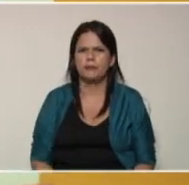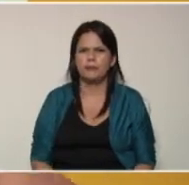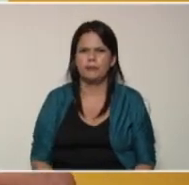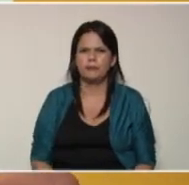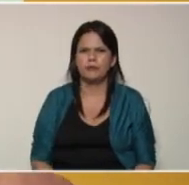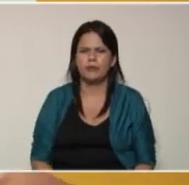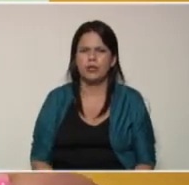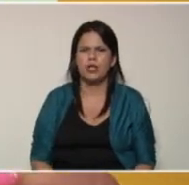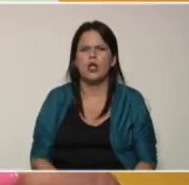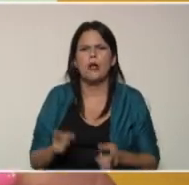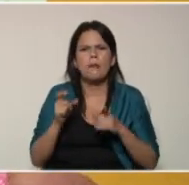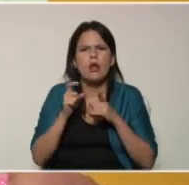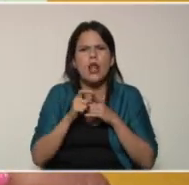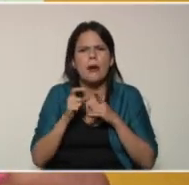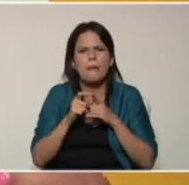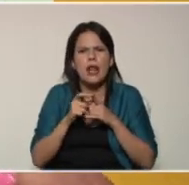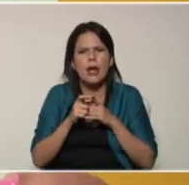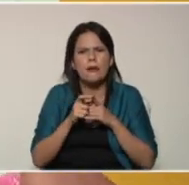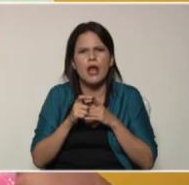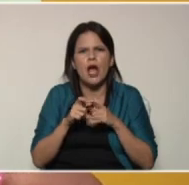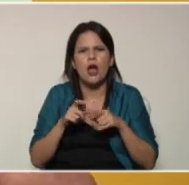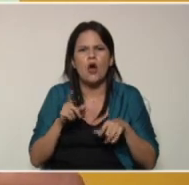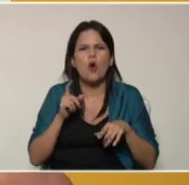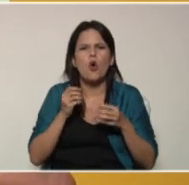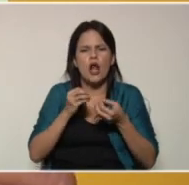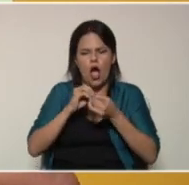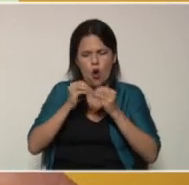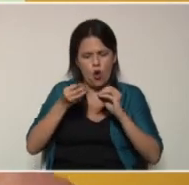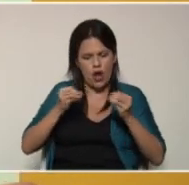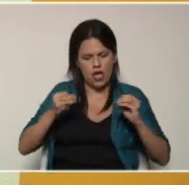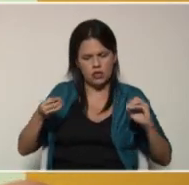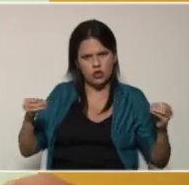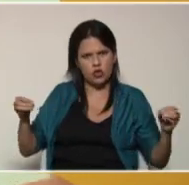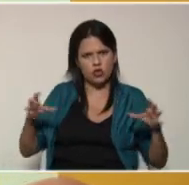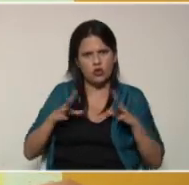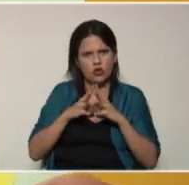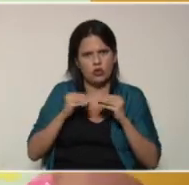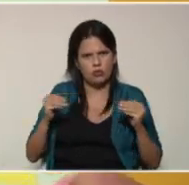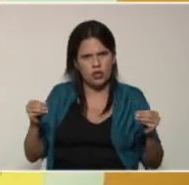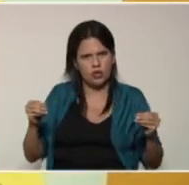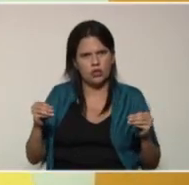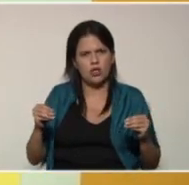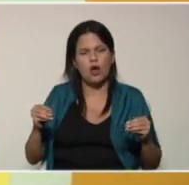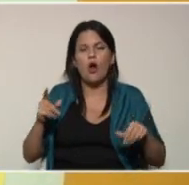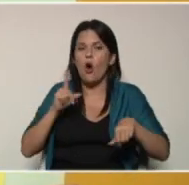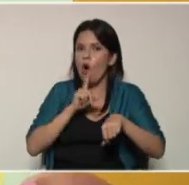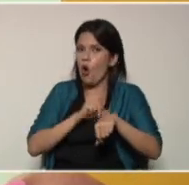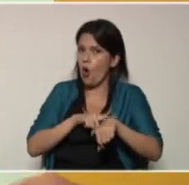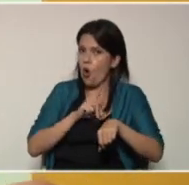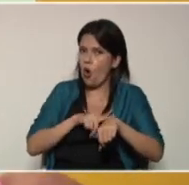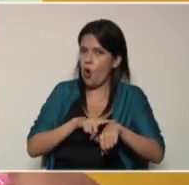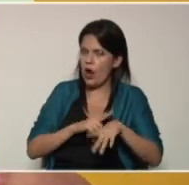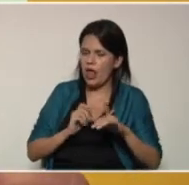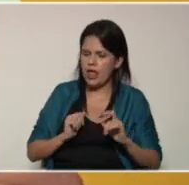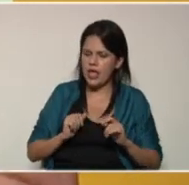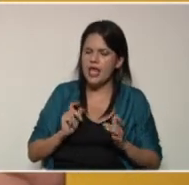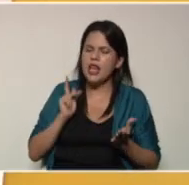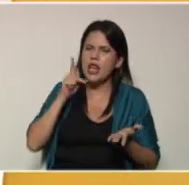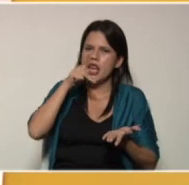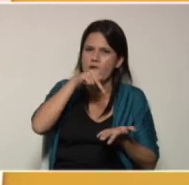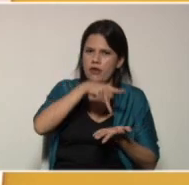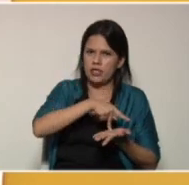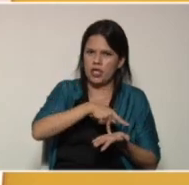la palabra completa o la oración completa, hora de levantarse. Aquí vamos a